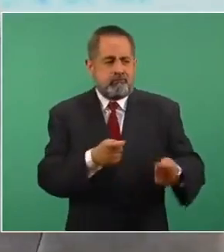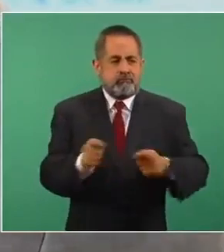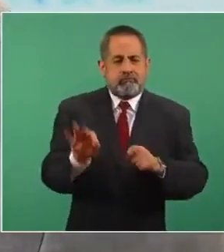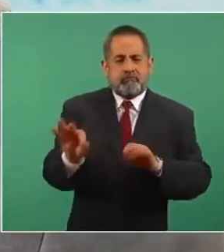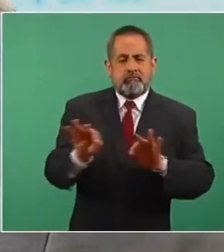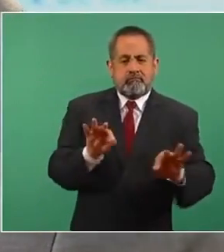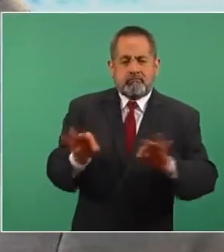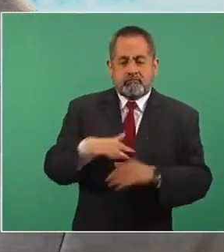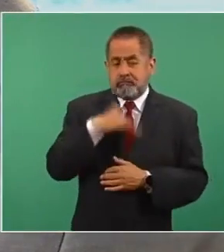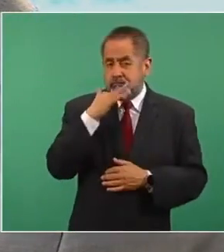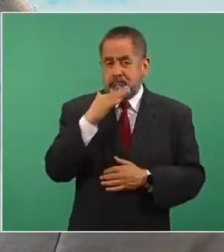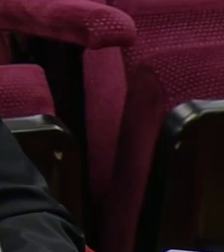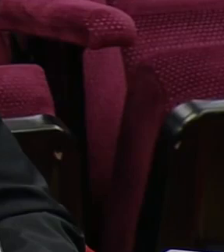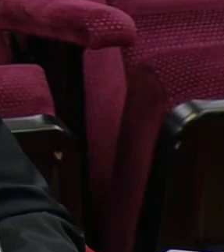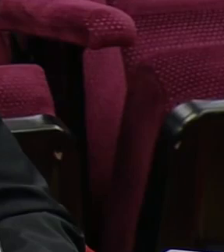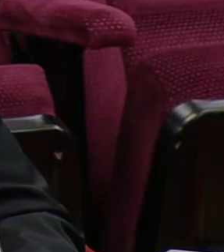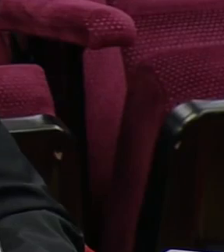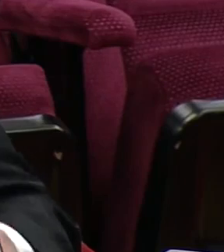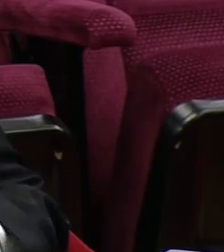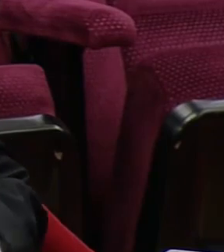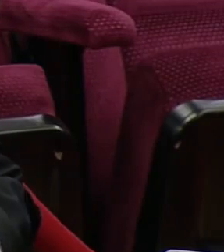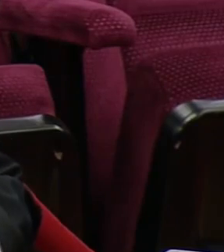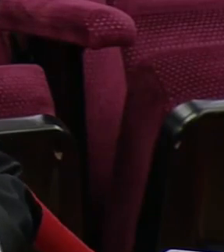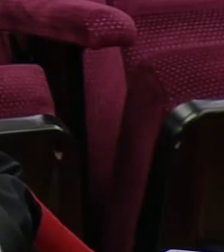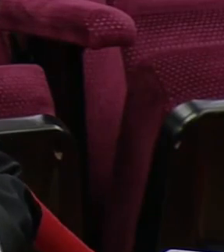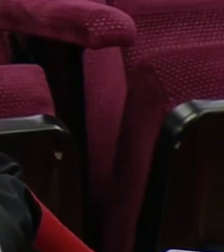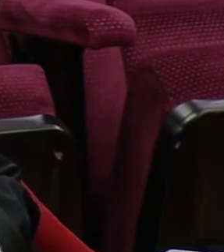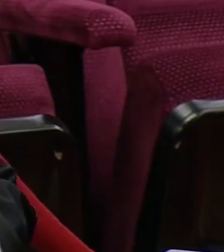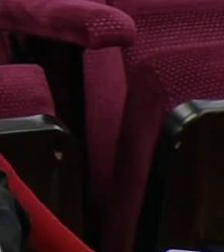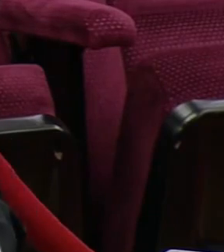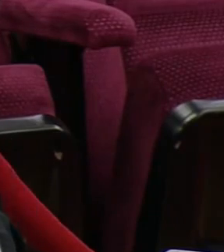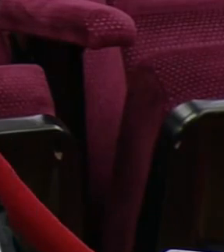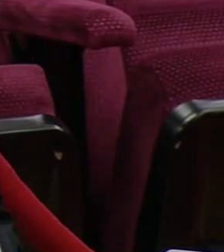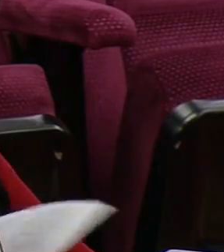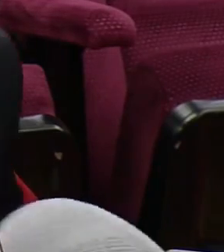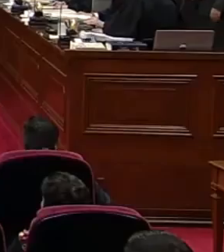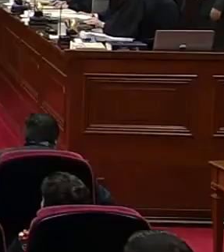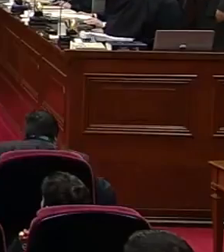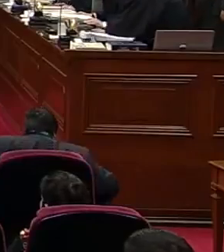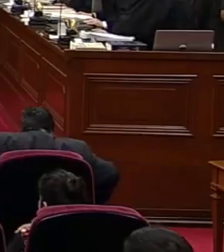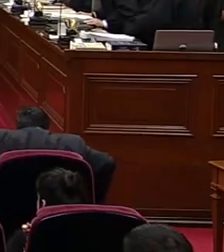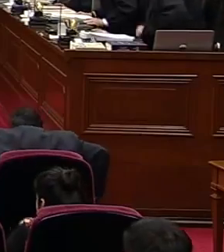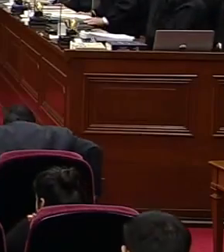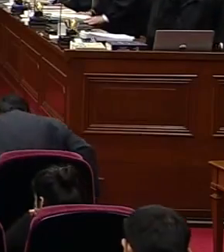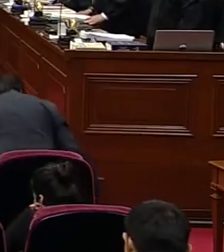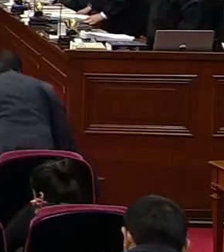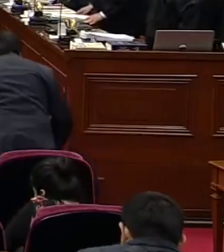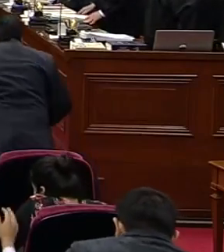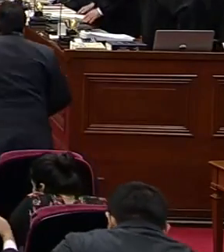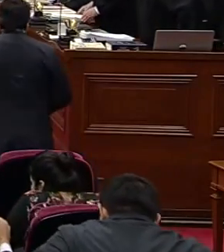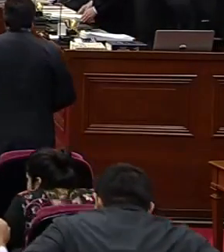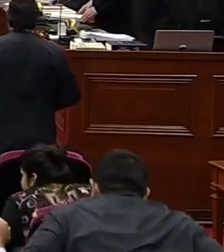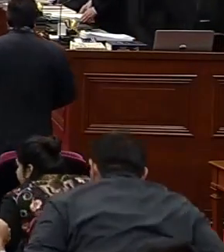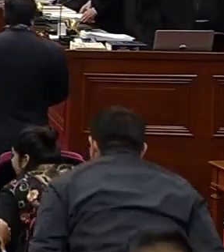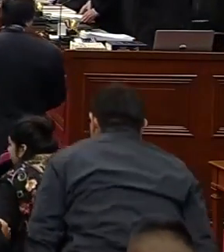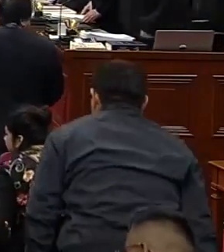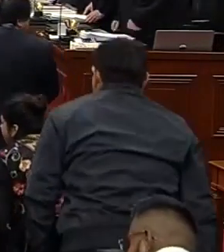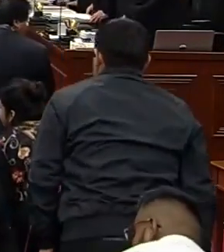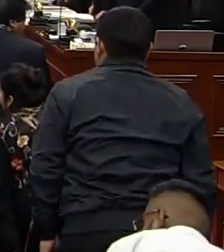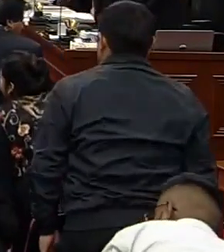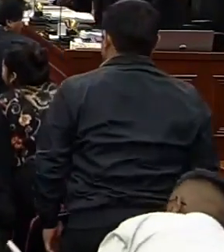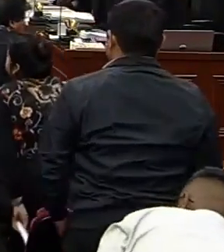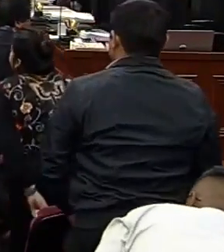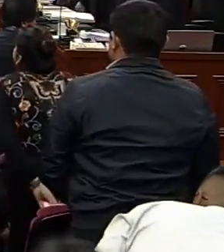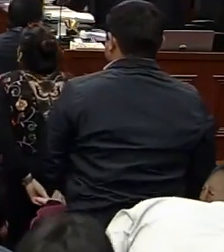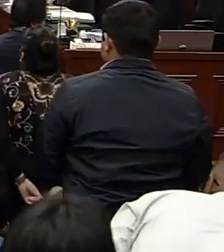influyentismo. En el mismo orden de ideas, López Obrador niega que la carta dirigida a la Suprema Corte de Justicia sobre el